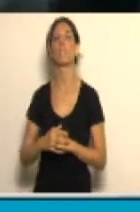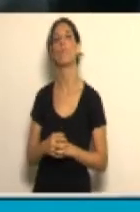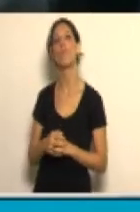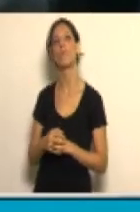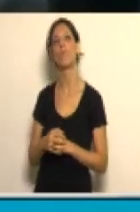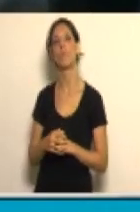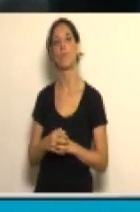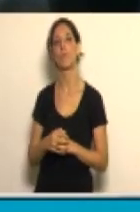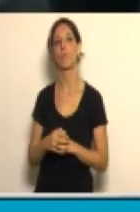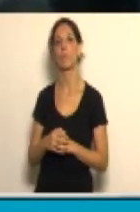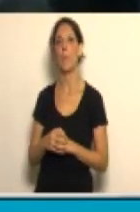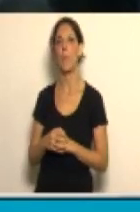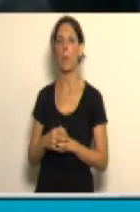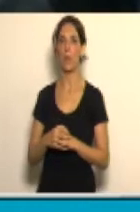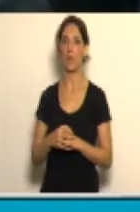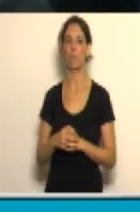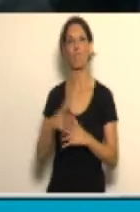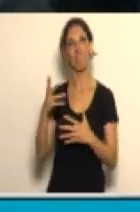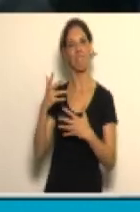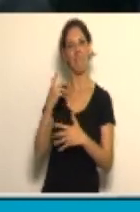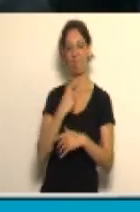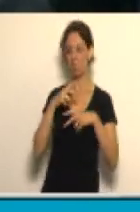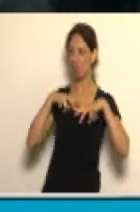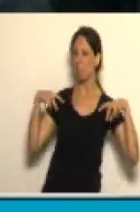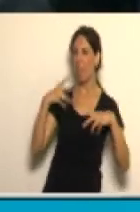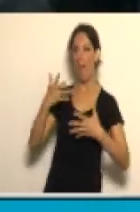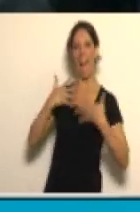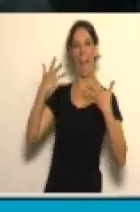nos alegrábamos,